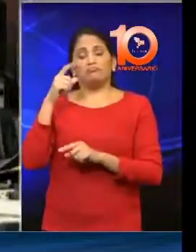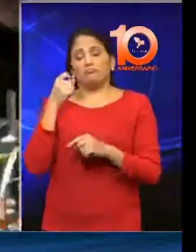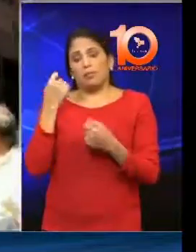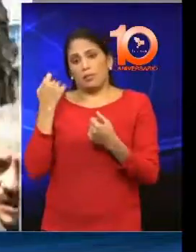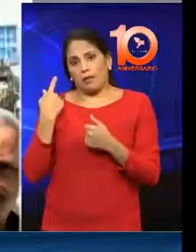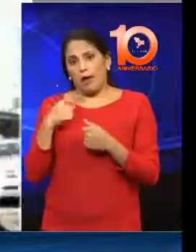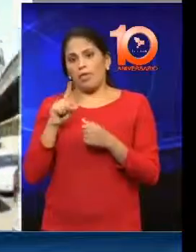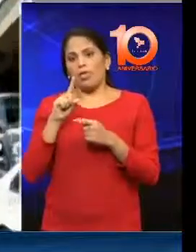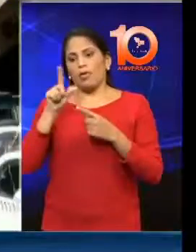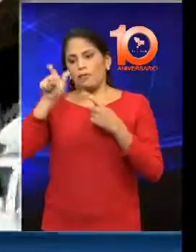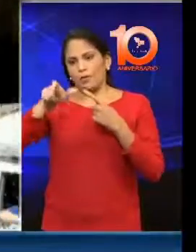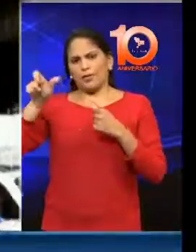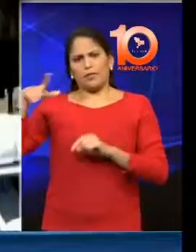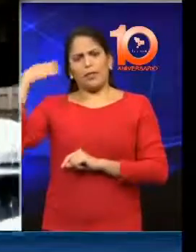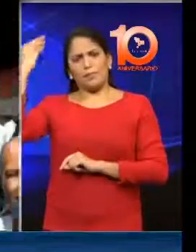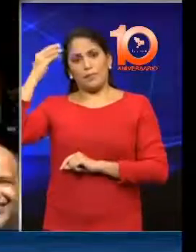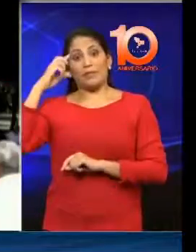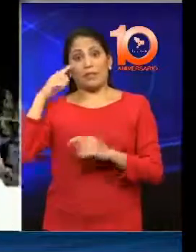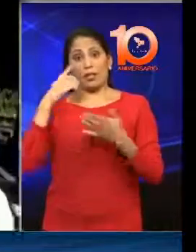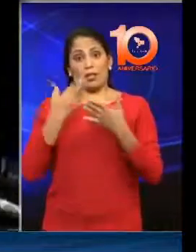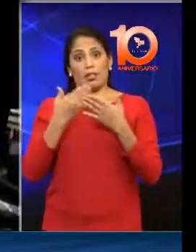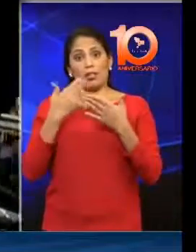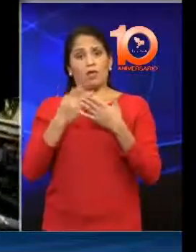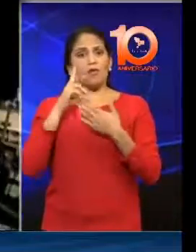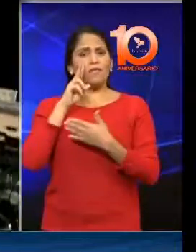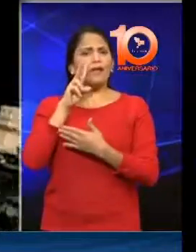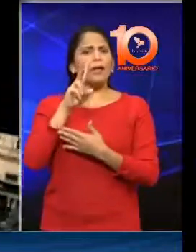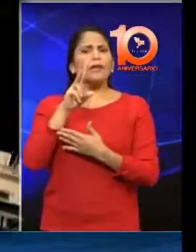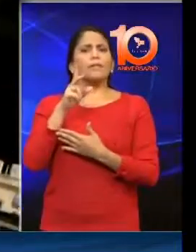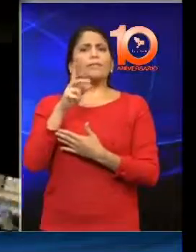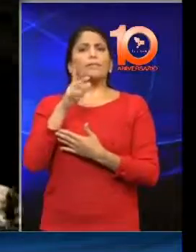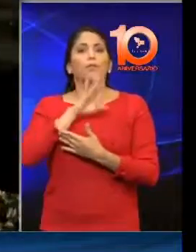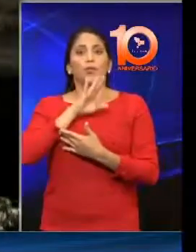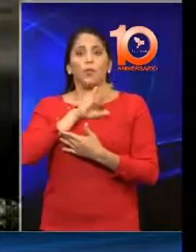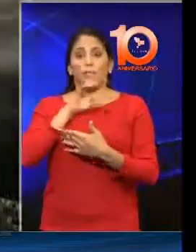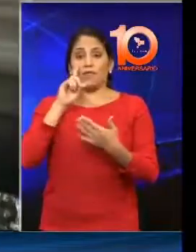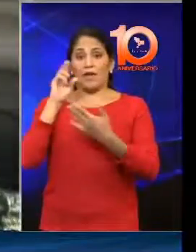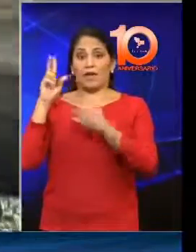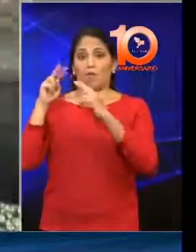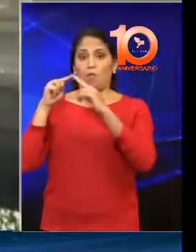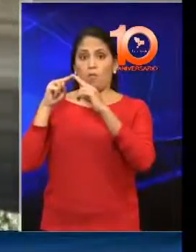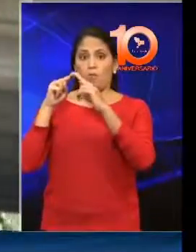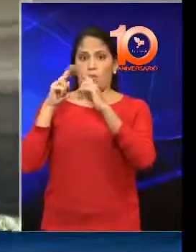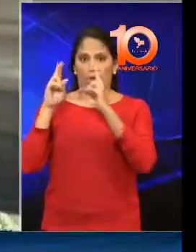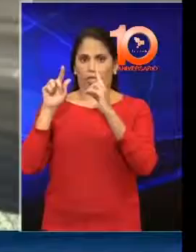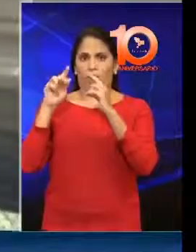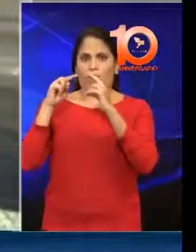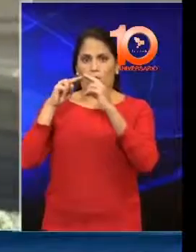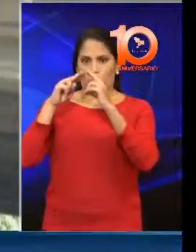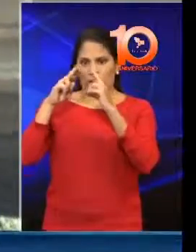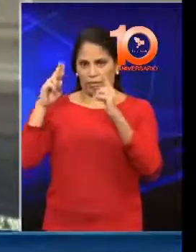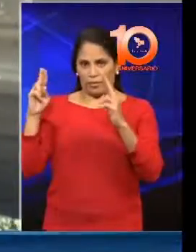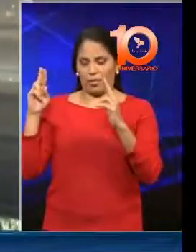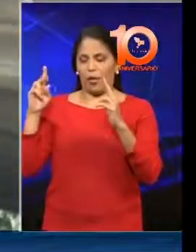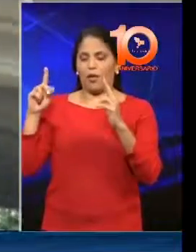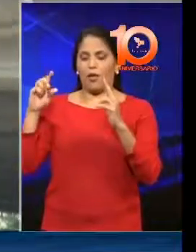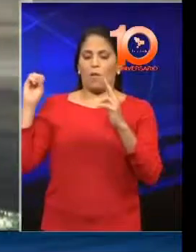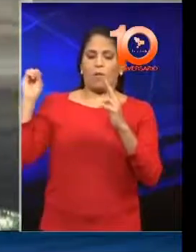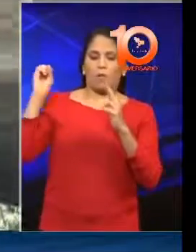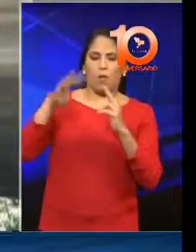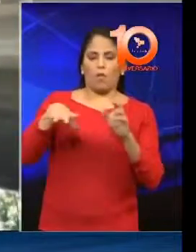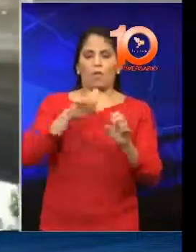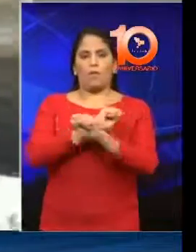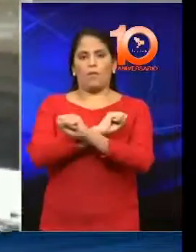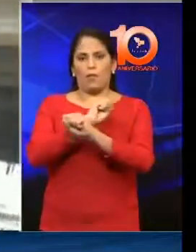alegan, según testigos, que fue lanzado desde ese puente que ustedes ven, que es el puente 6 de octubre.